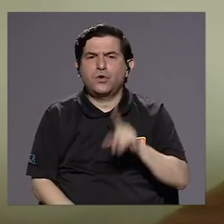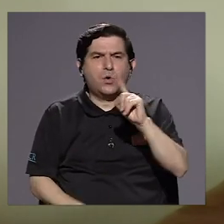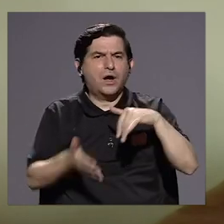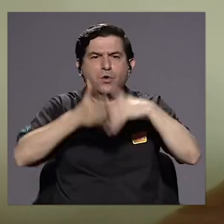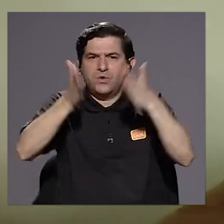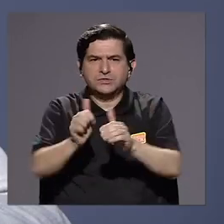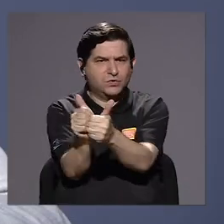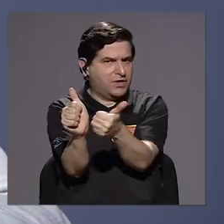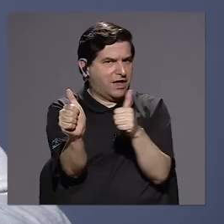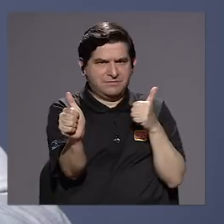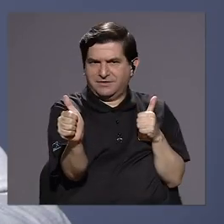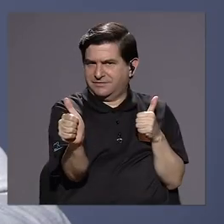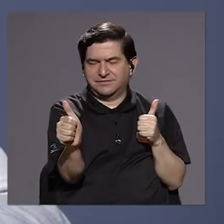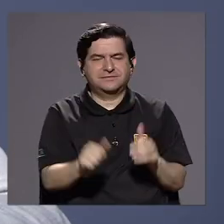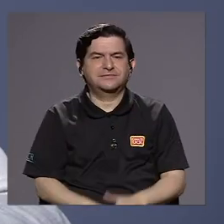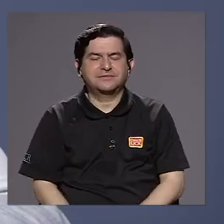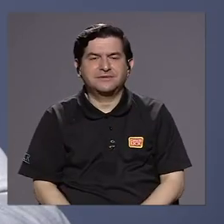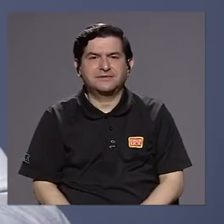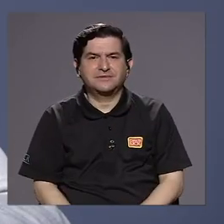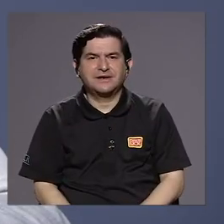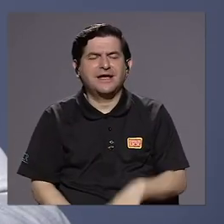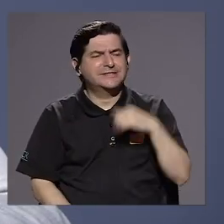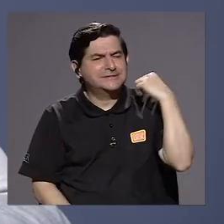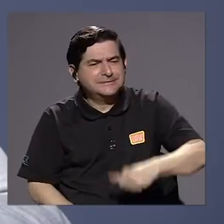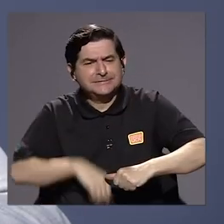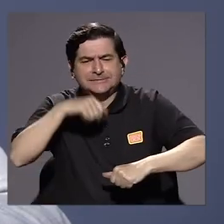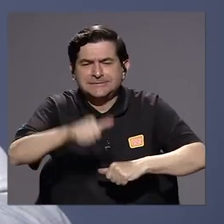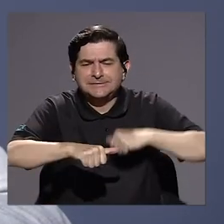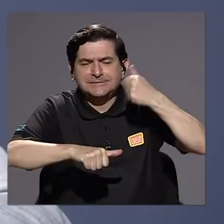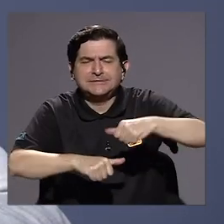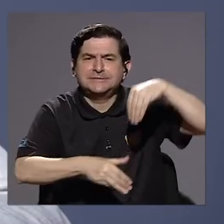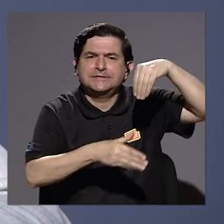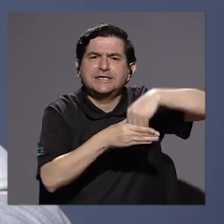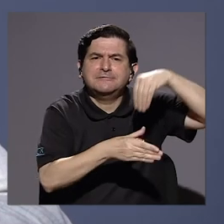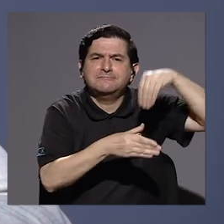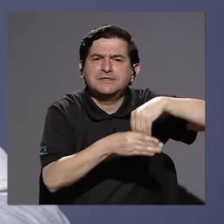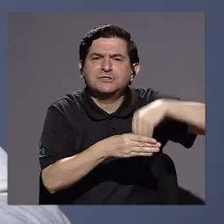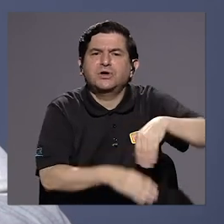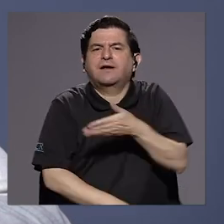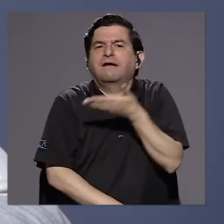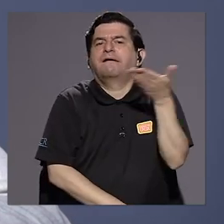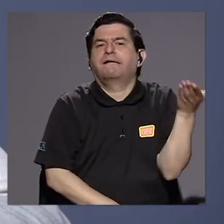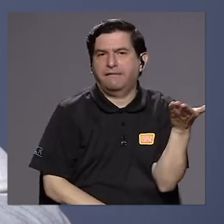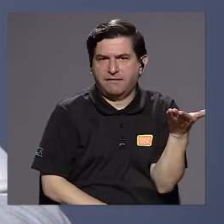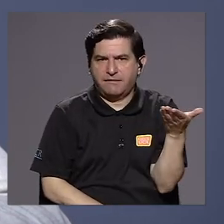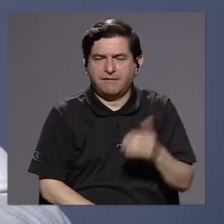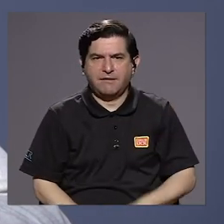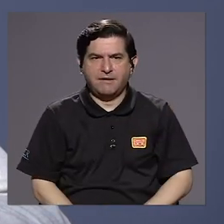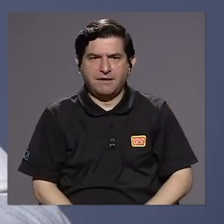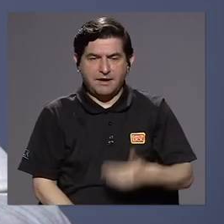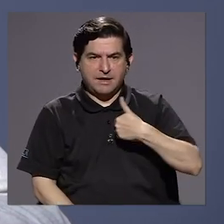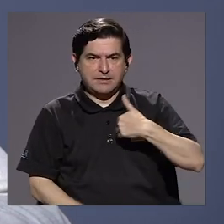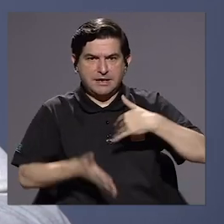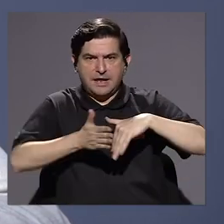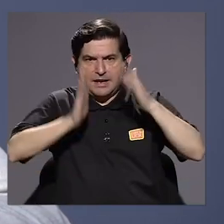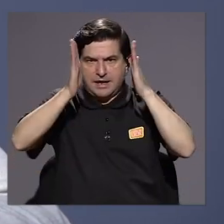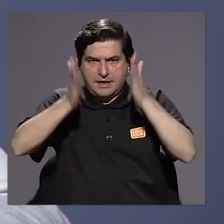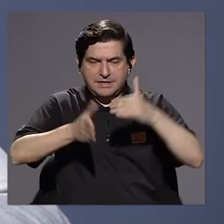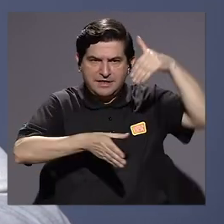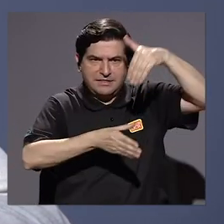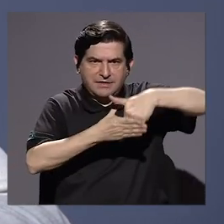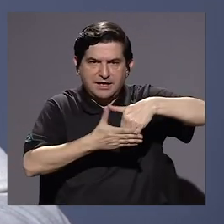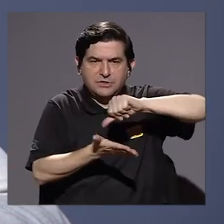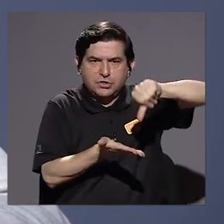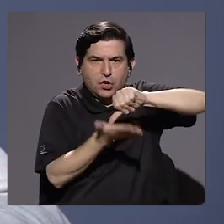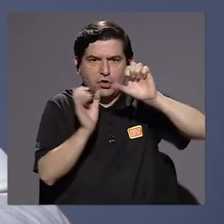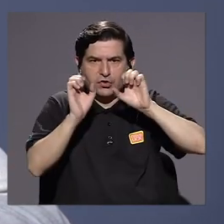Porque también es por hacer los esfuerzos para invertir en mantener a los estudiantes dentro de